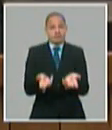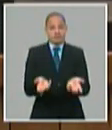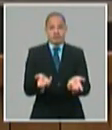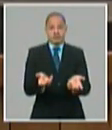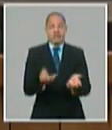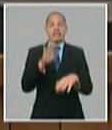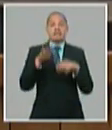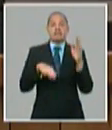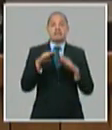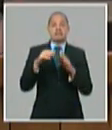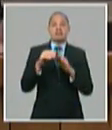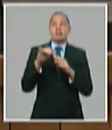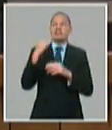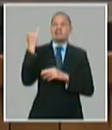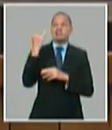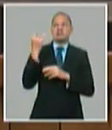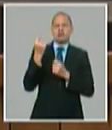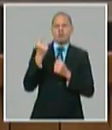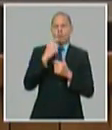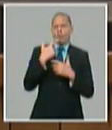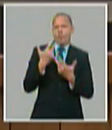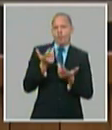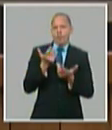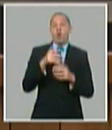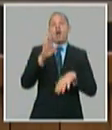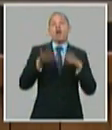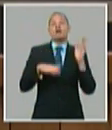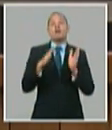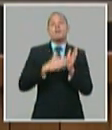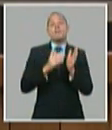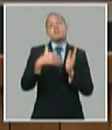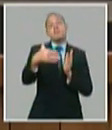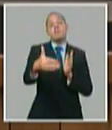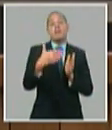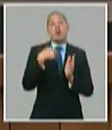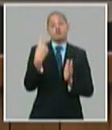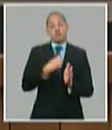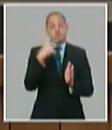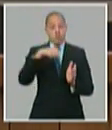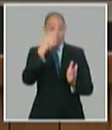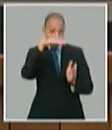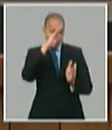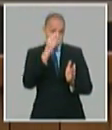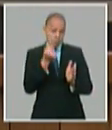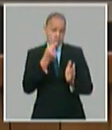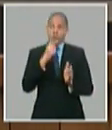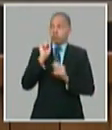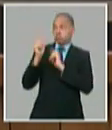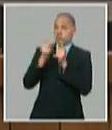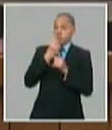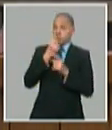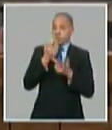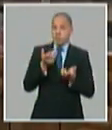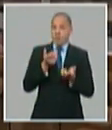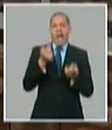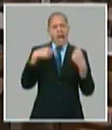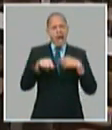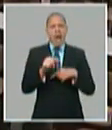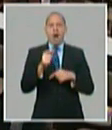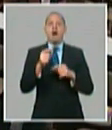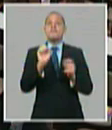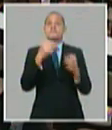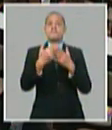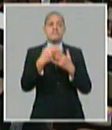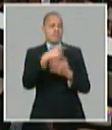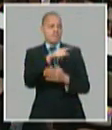y la posibilidad que tenga el país de adquirir esos combustibles entonces nosotros no podemos trabajar con la comunidad que nos diga dime cuántas divisas me vas a dar